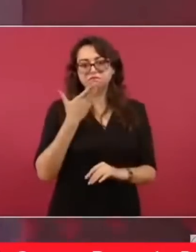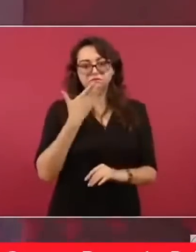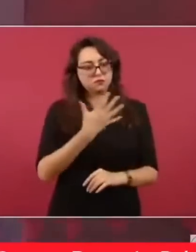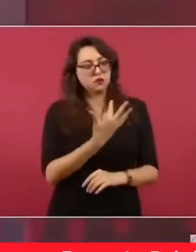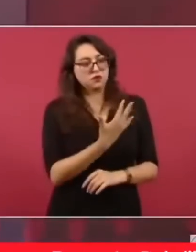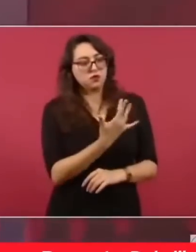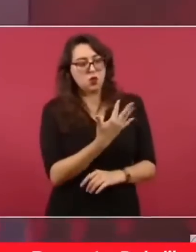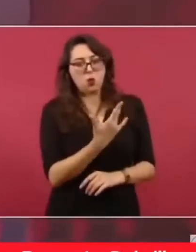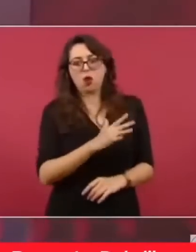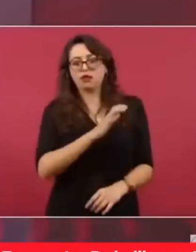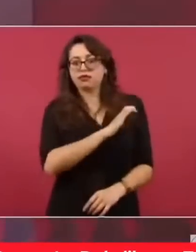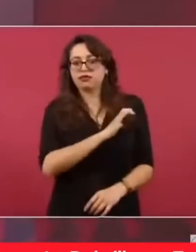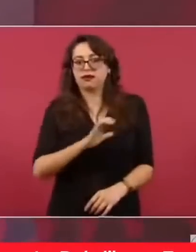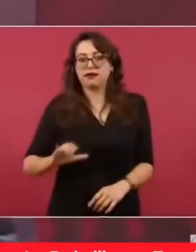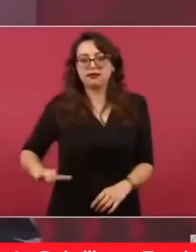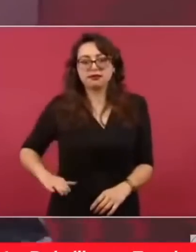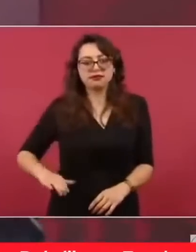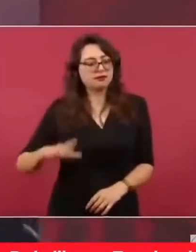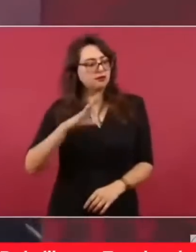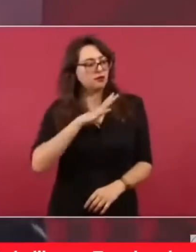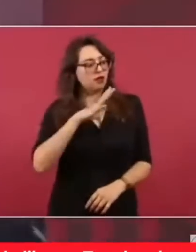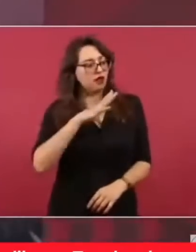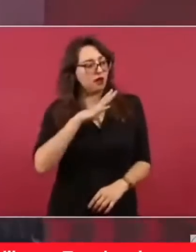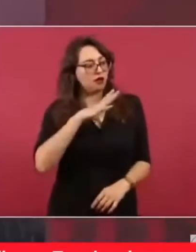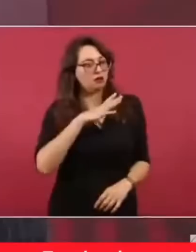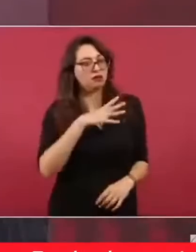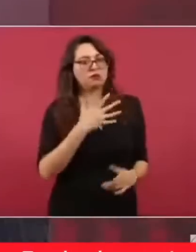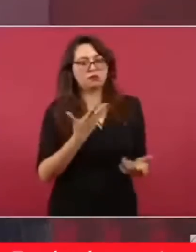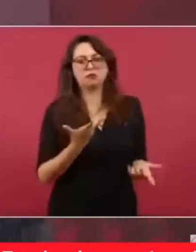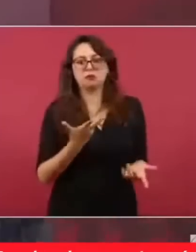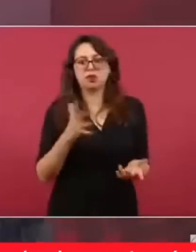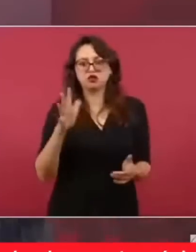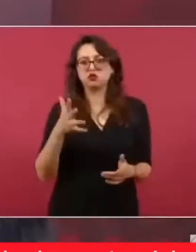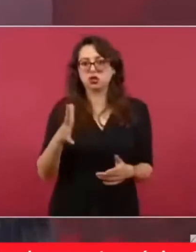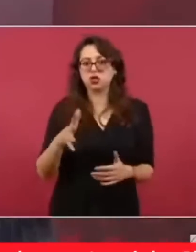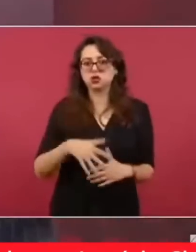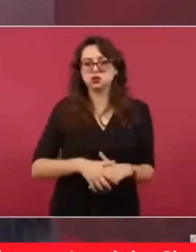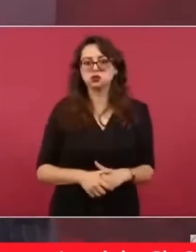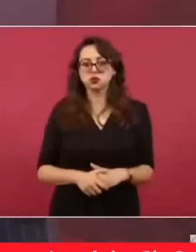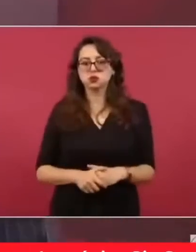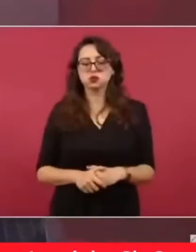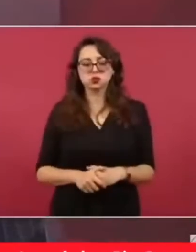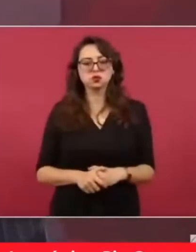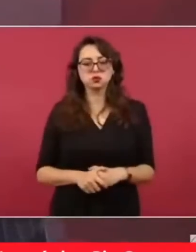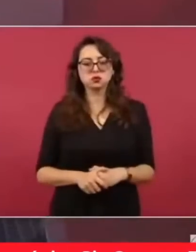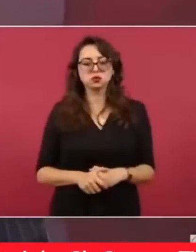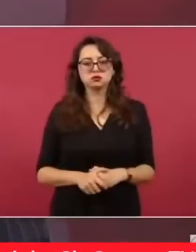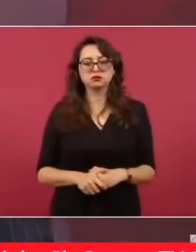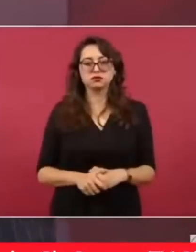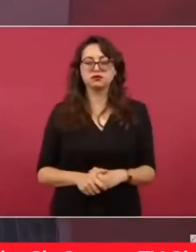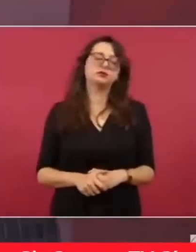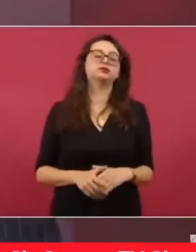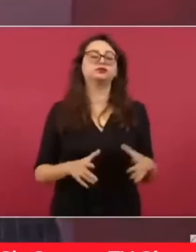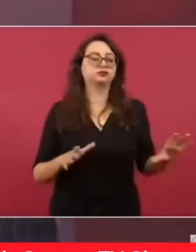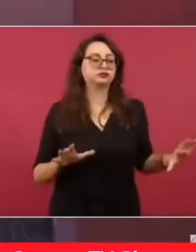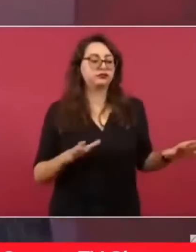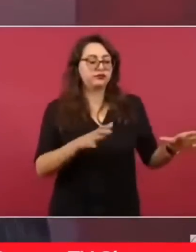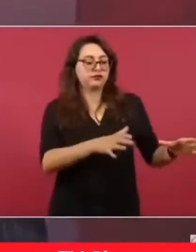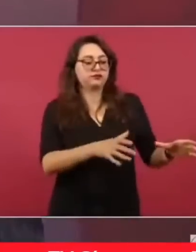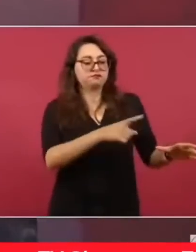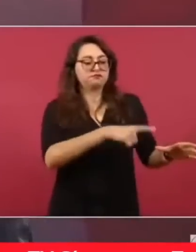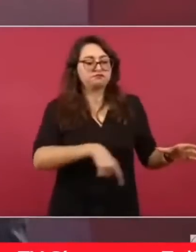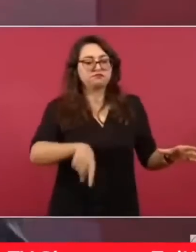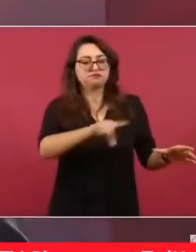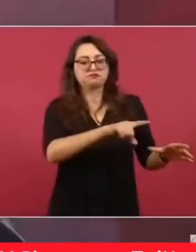Y pues son como 50, ¿no? Los del bloque conservador.